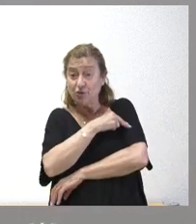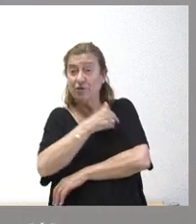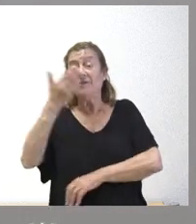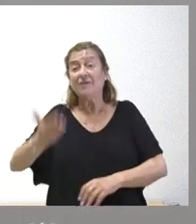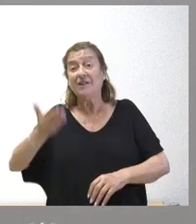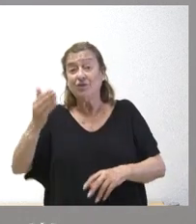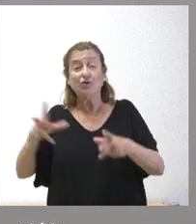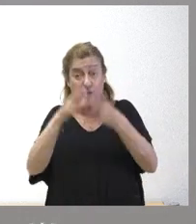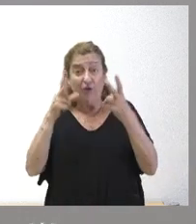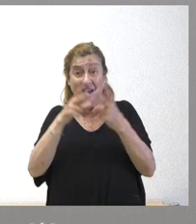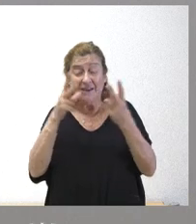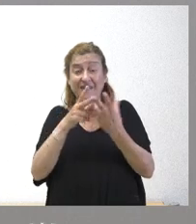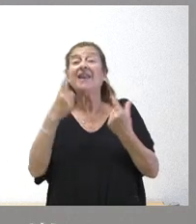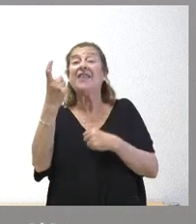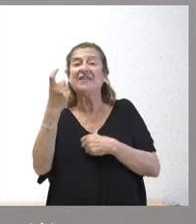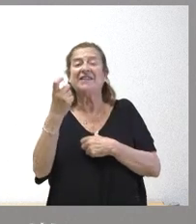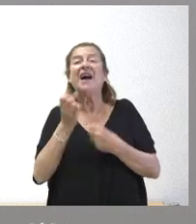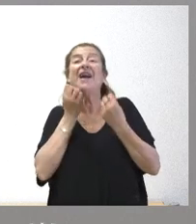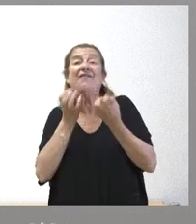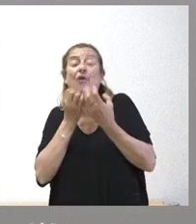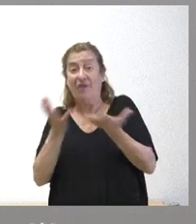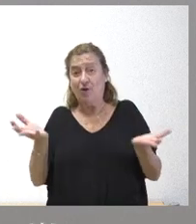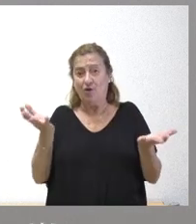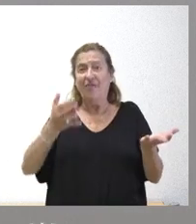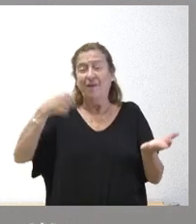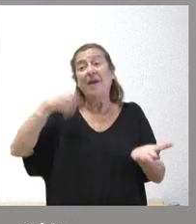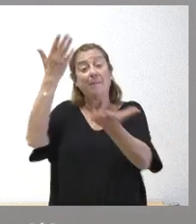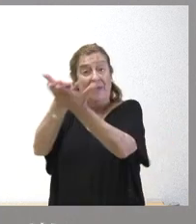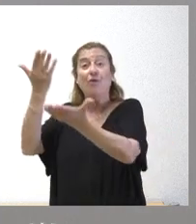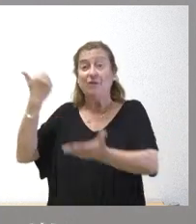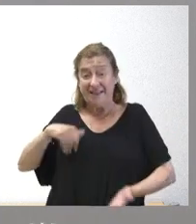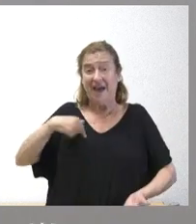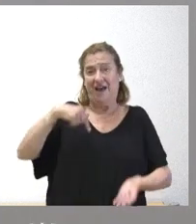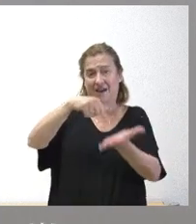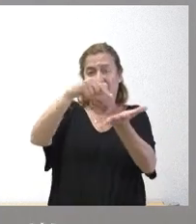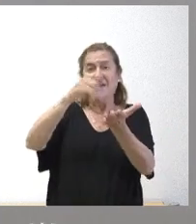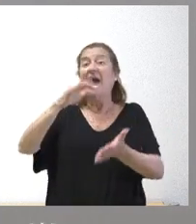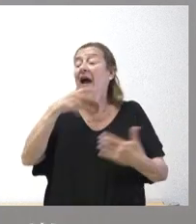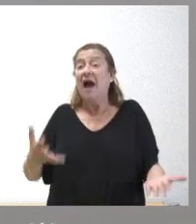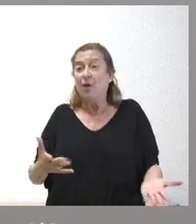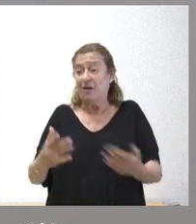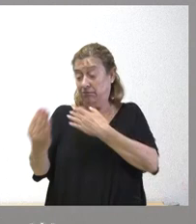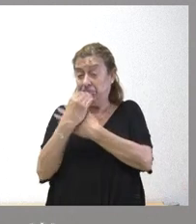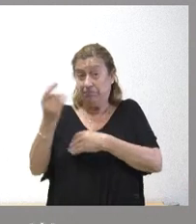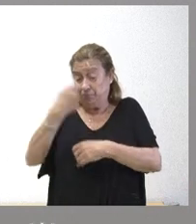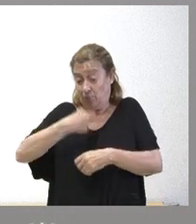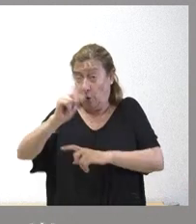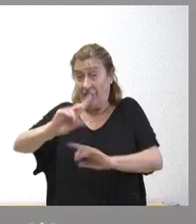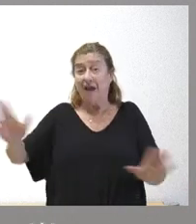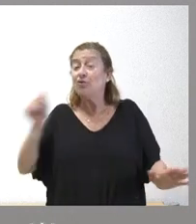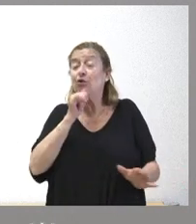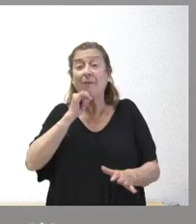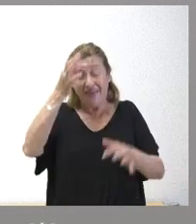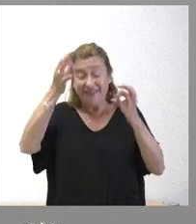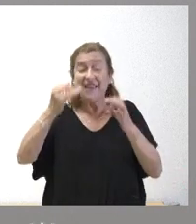fundamentalmente sociales pues necesitan algunas informaciones que han demandado que han requerido y que a día de hoy pues tampoco se les han ofrecido con el